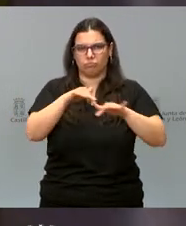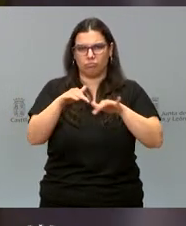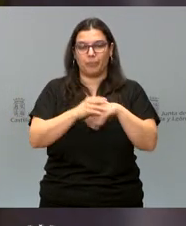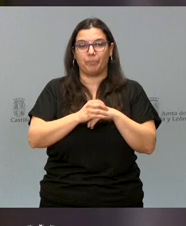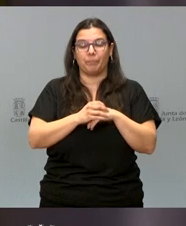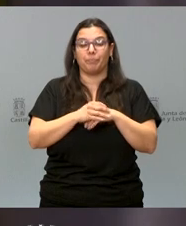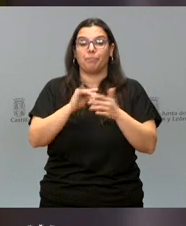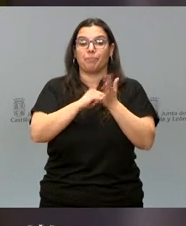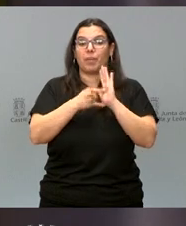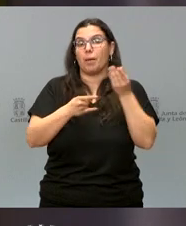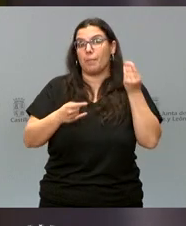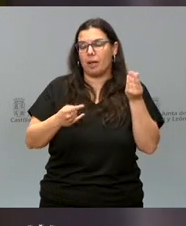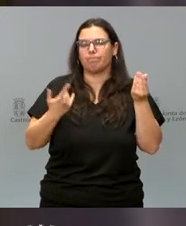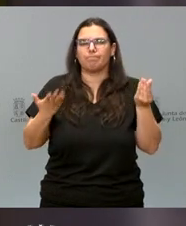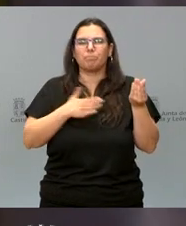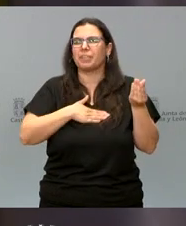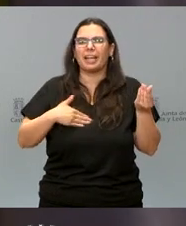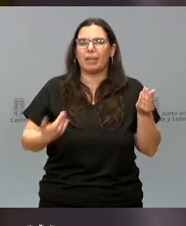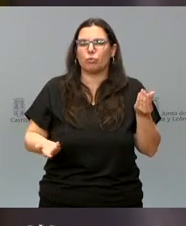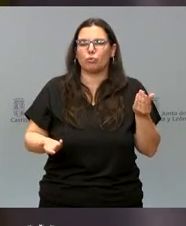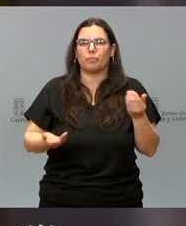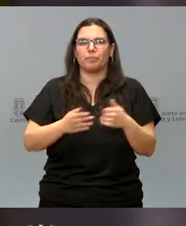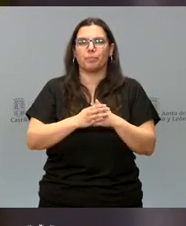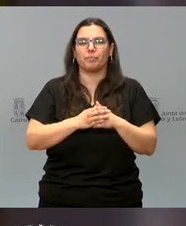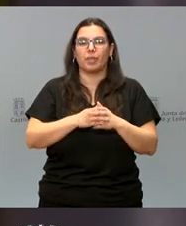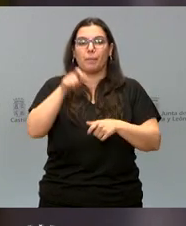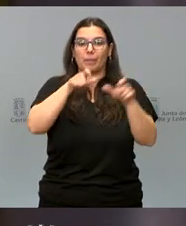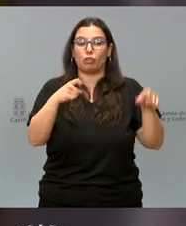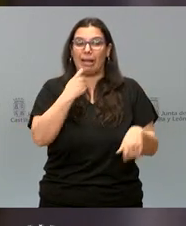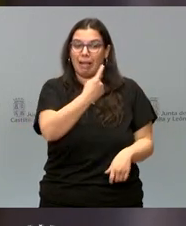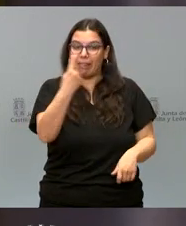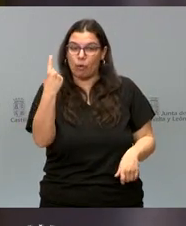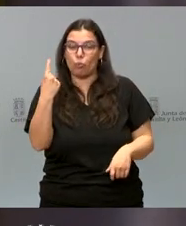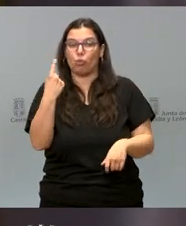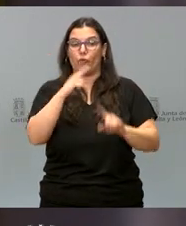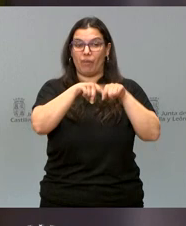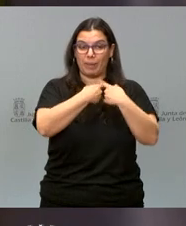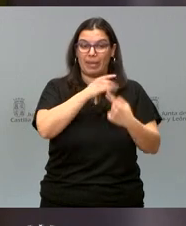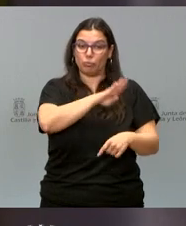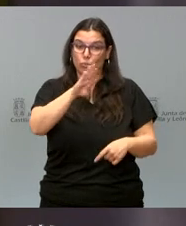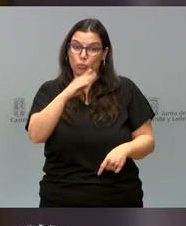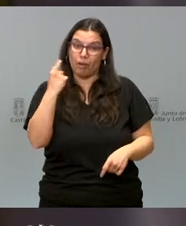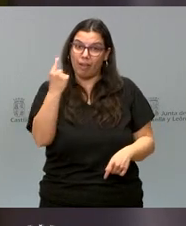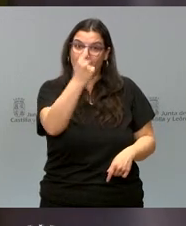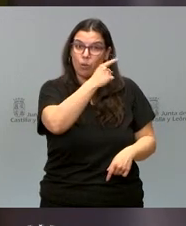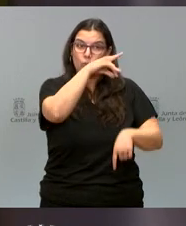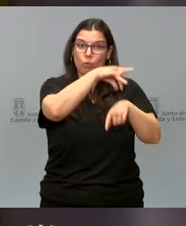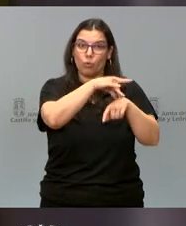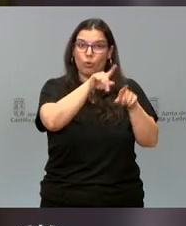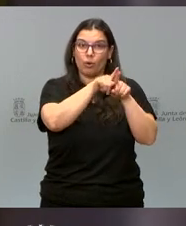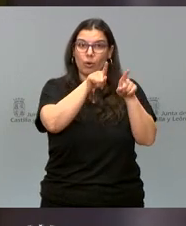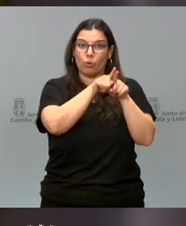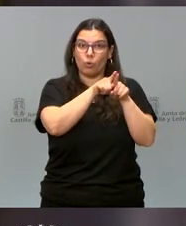este plan lo que queremos es que cada paciente, cada paciente, tengáis un hilo de Ariadna